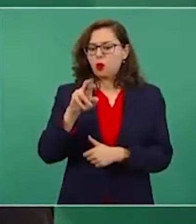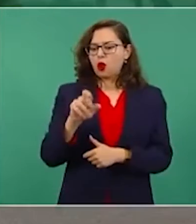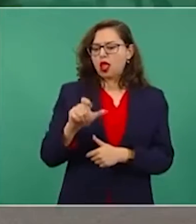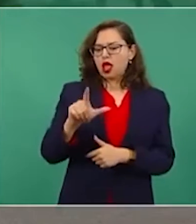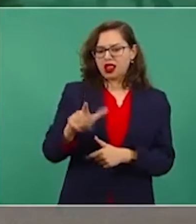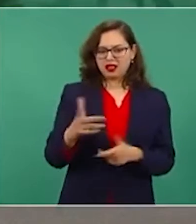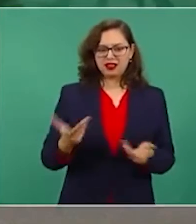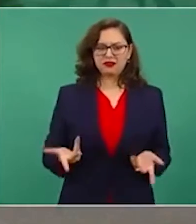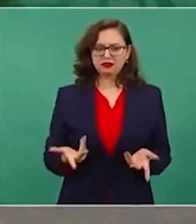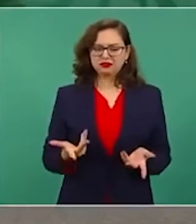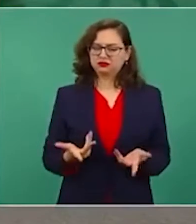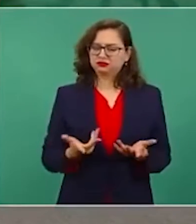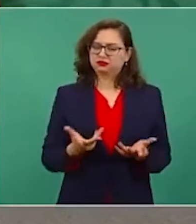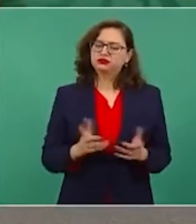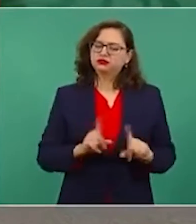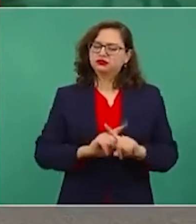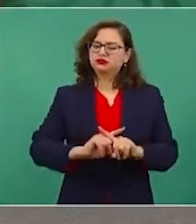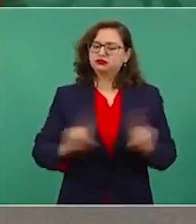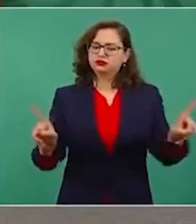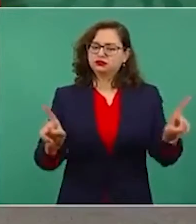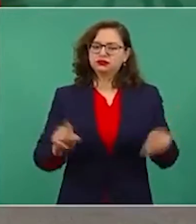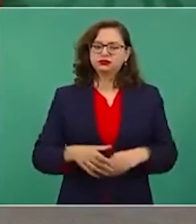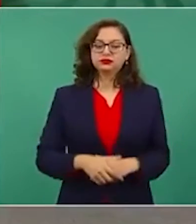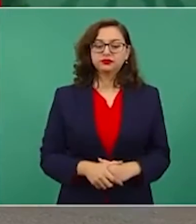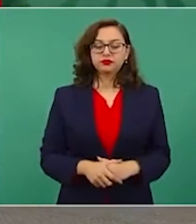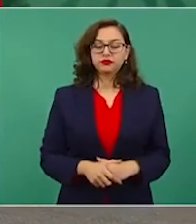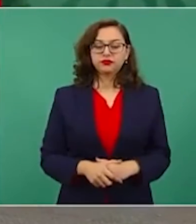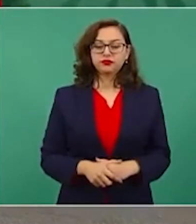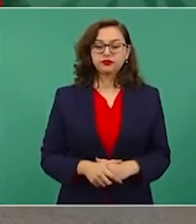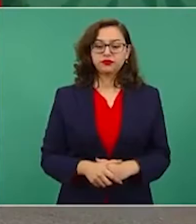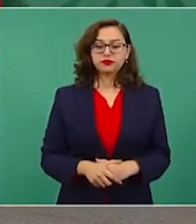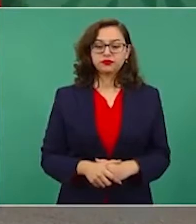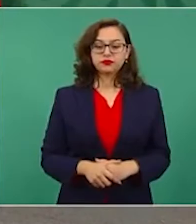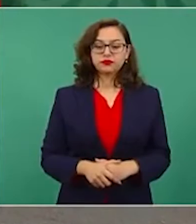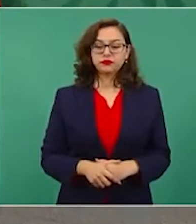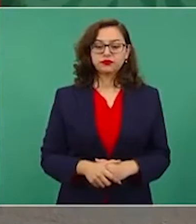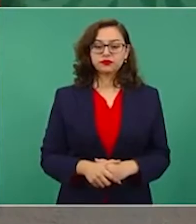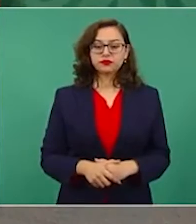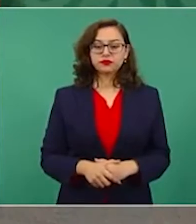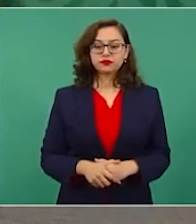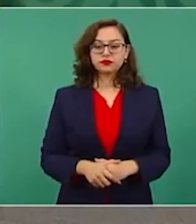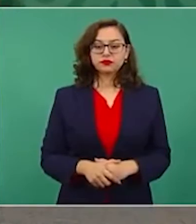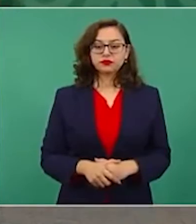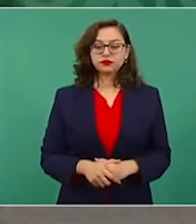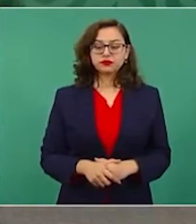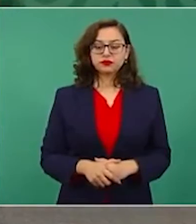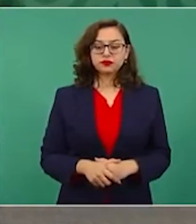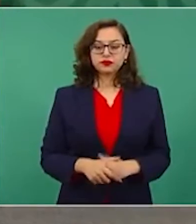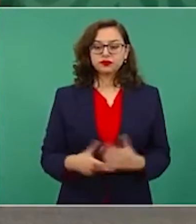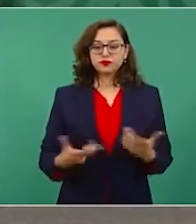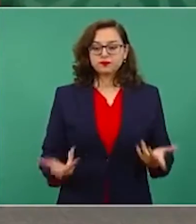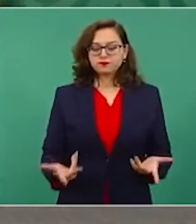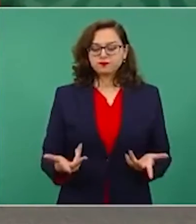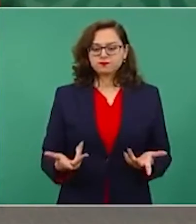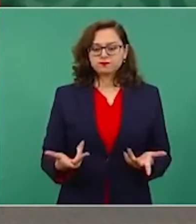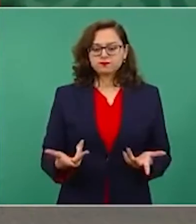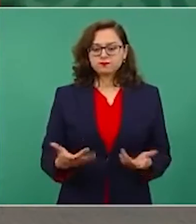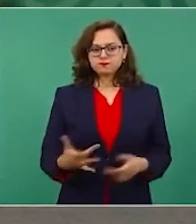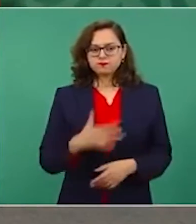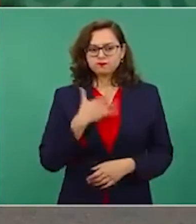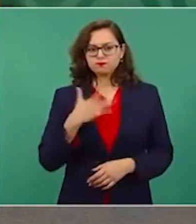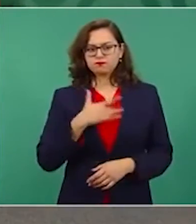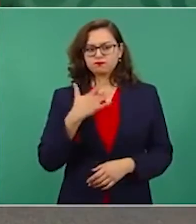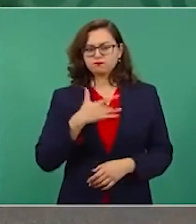eso le resta a cualquiera